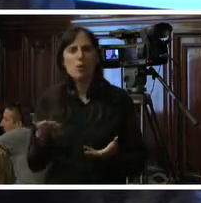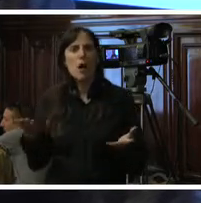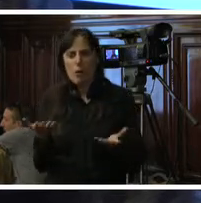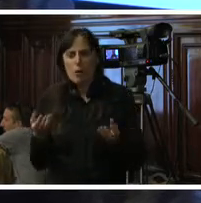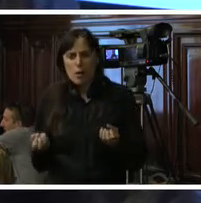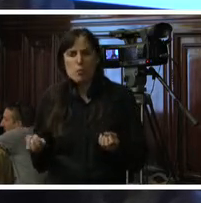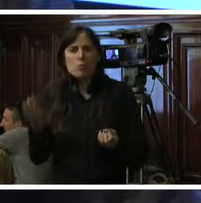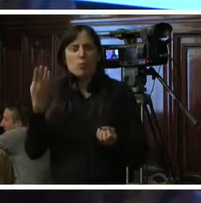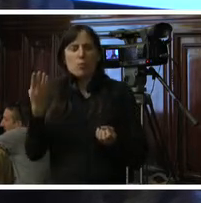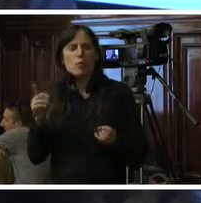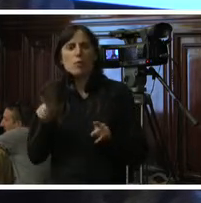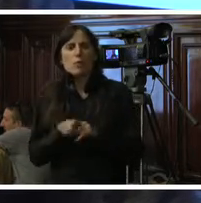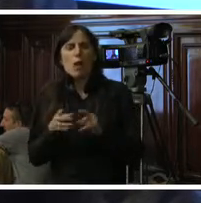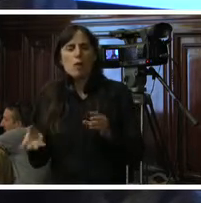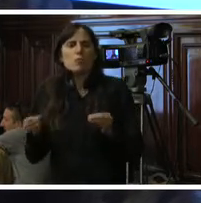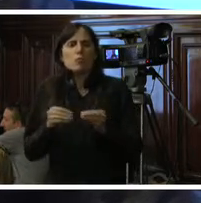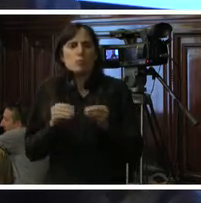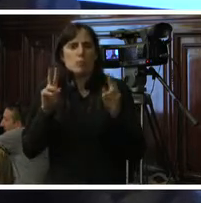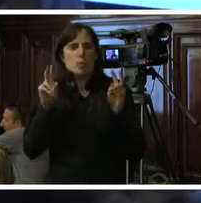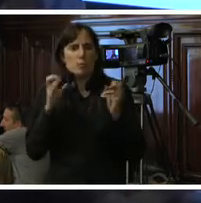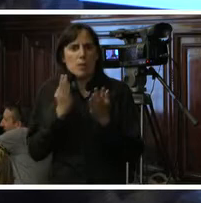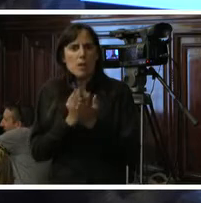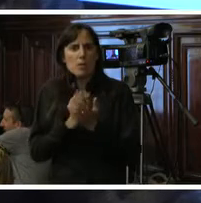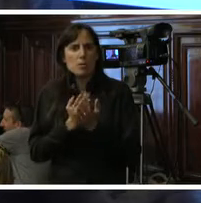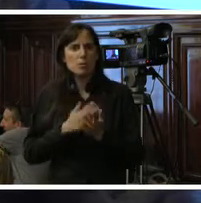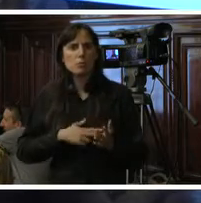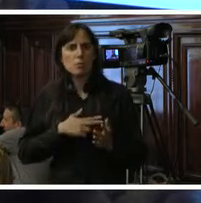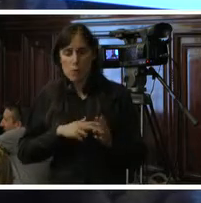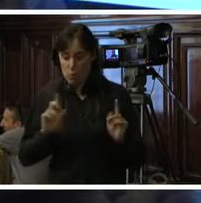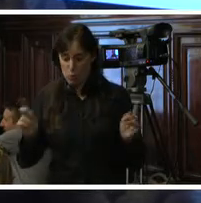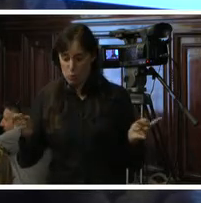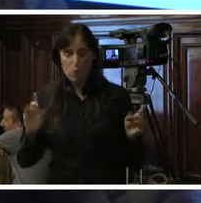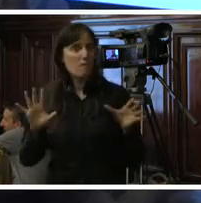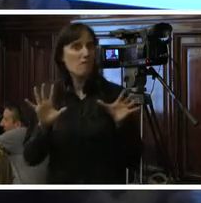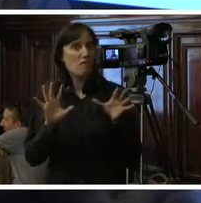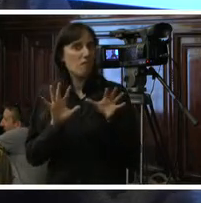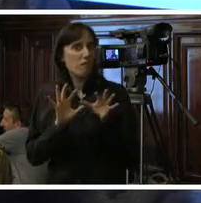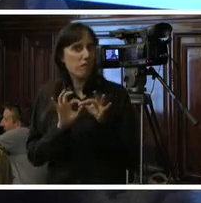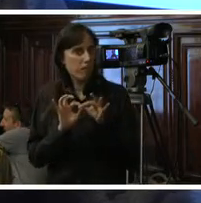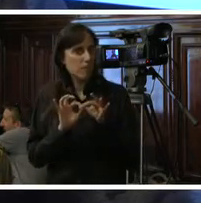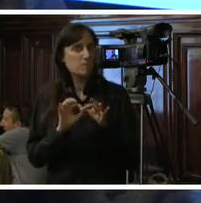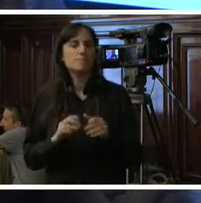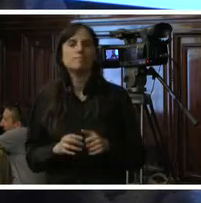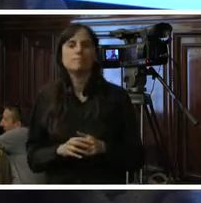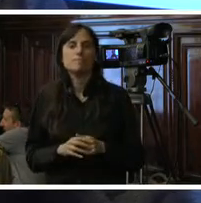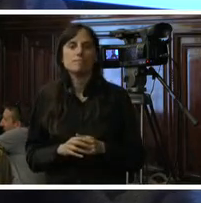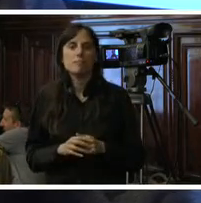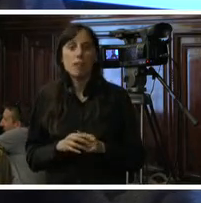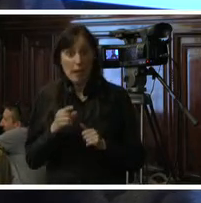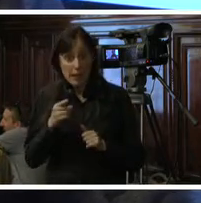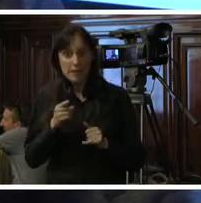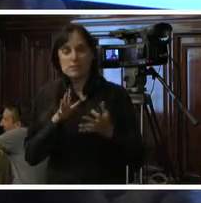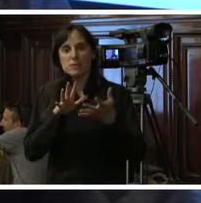a sumarle a la perspectiva de derechos humanos al punto de ser ambas inseparables. En ese sentido